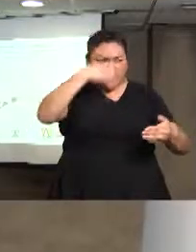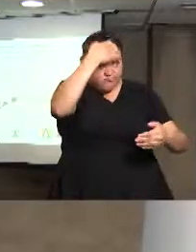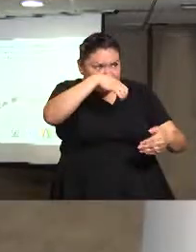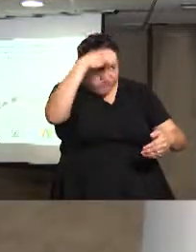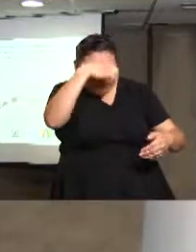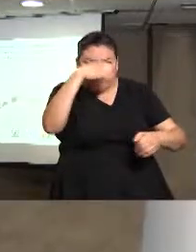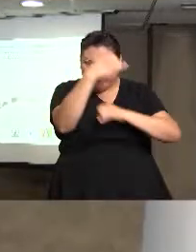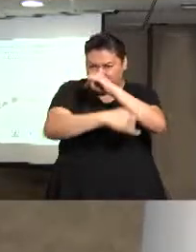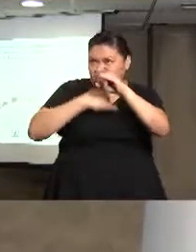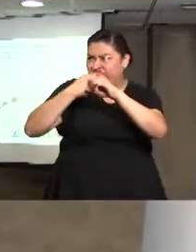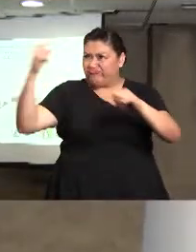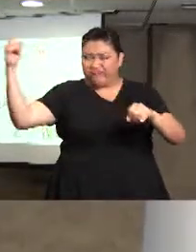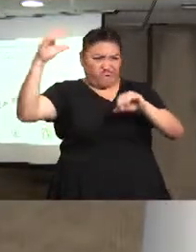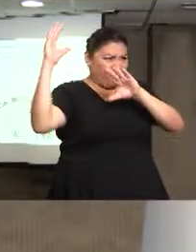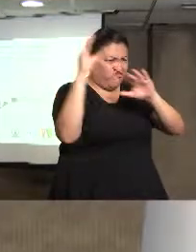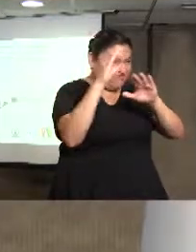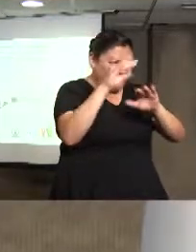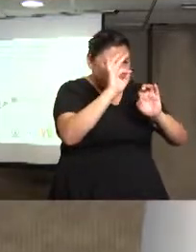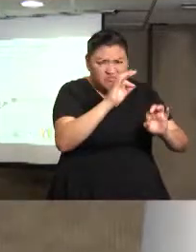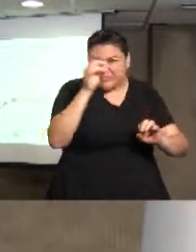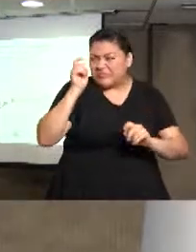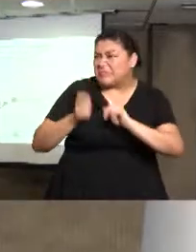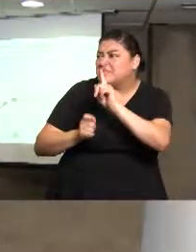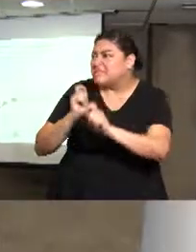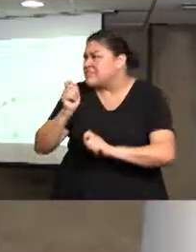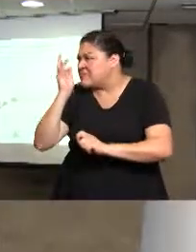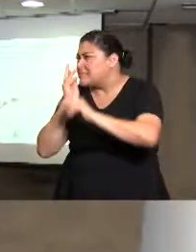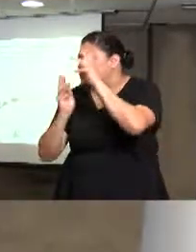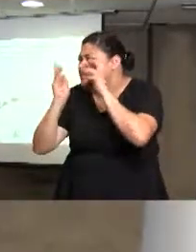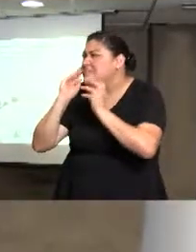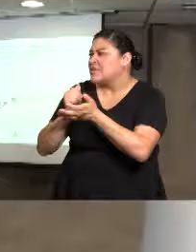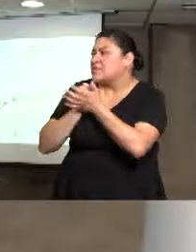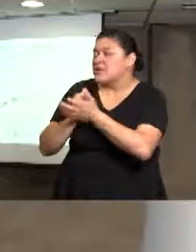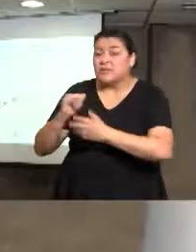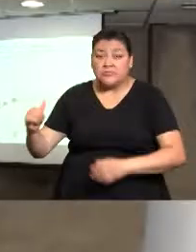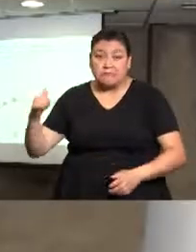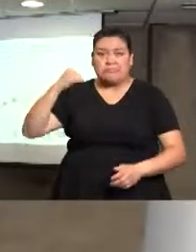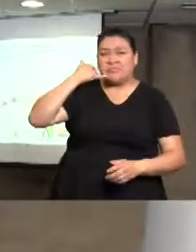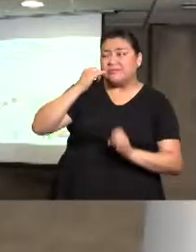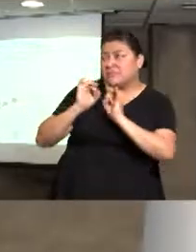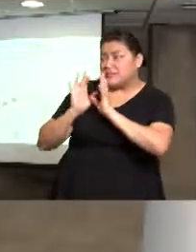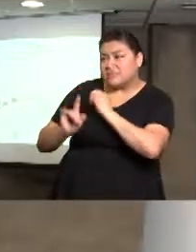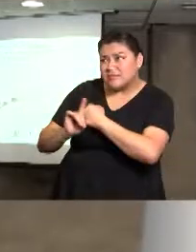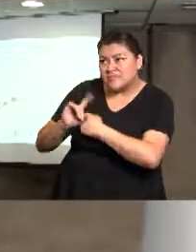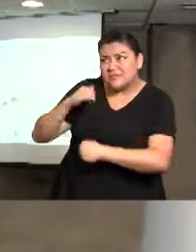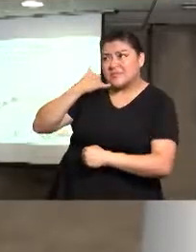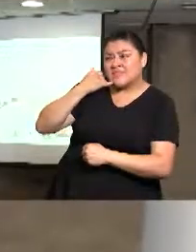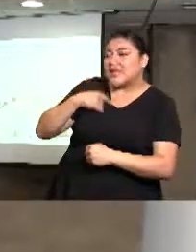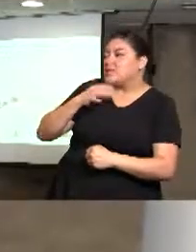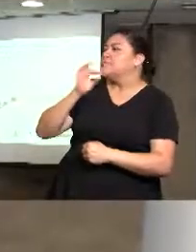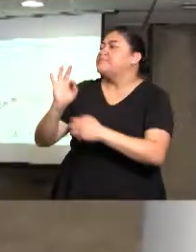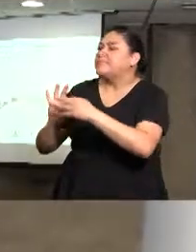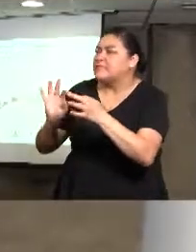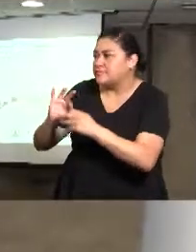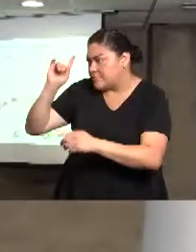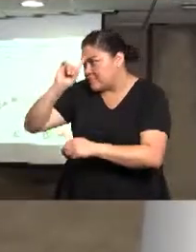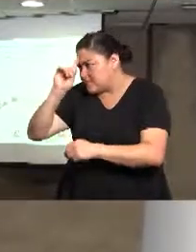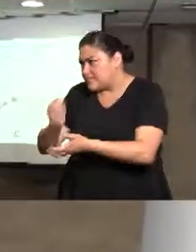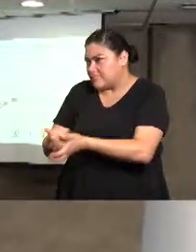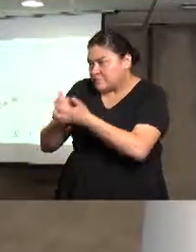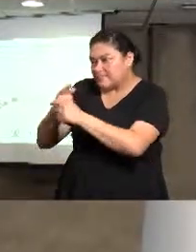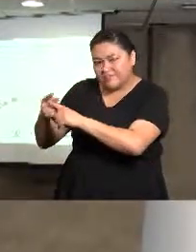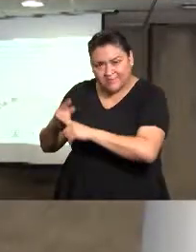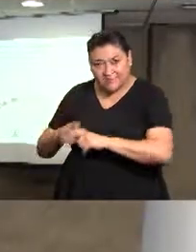nivel internacional para saber exactamente cómo responder a estas situaciones de trata de personas cuando llaman,